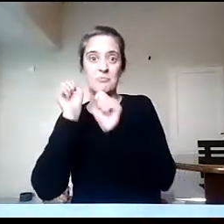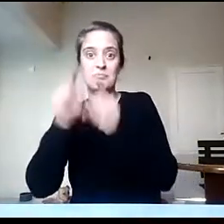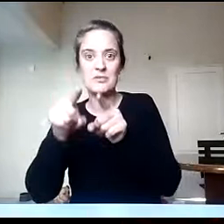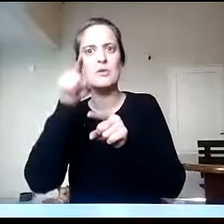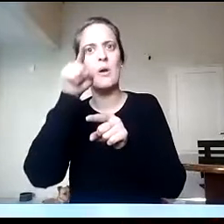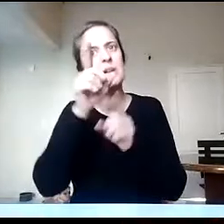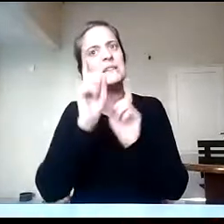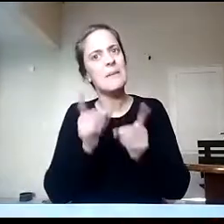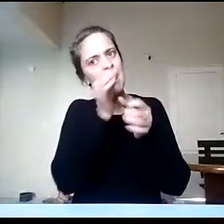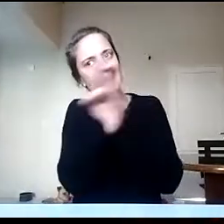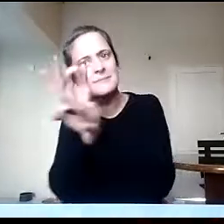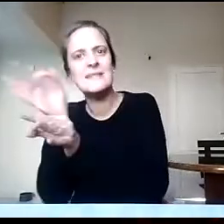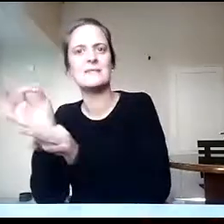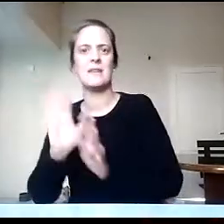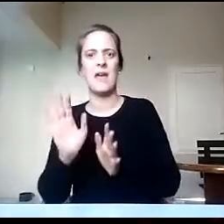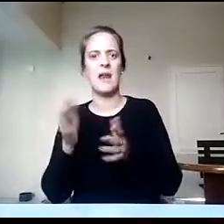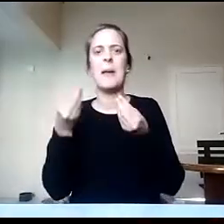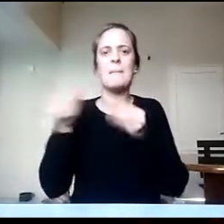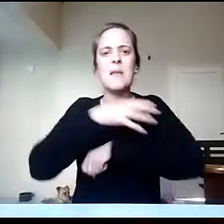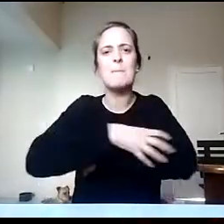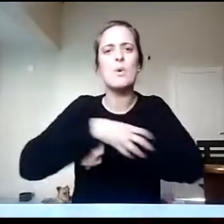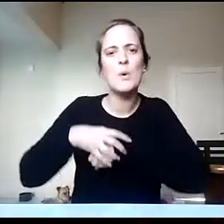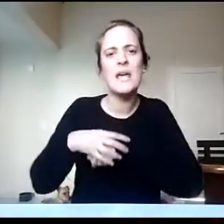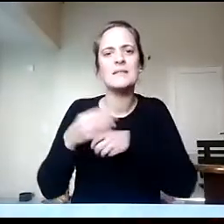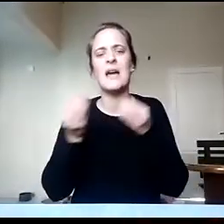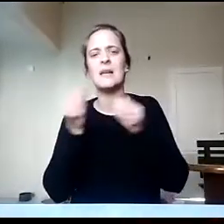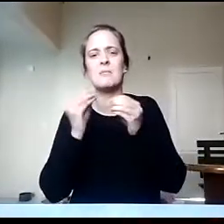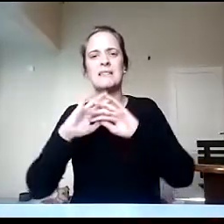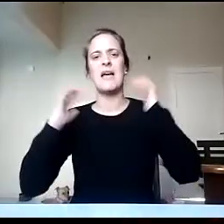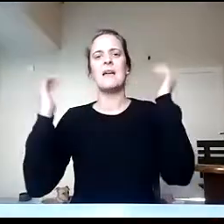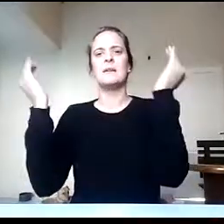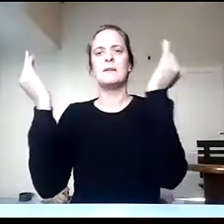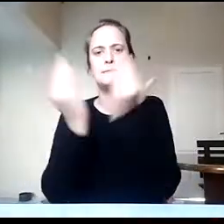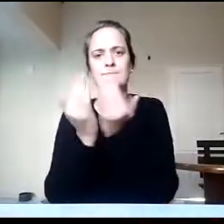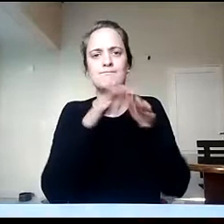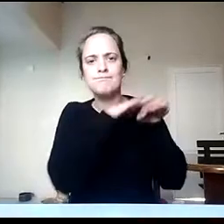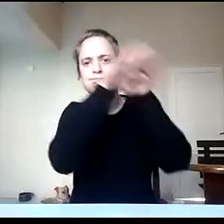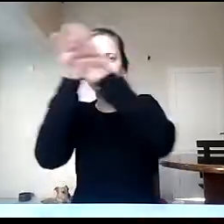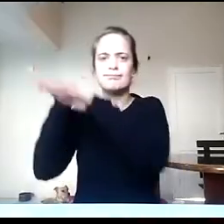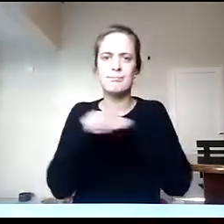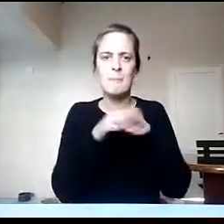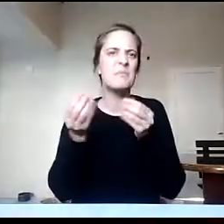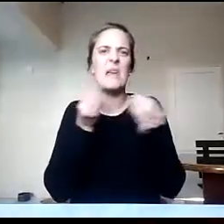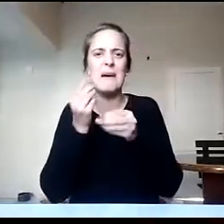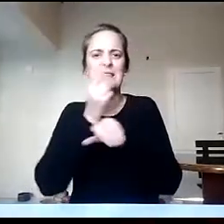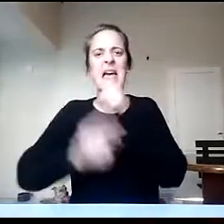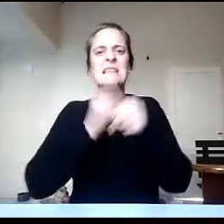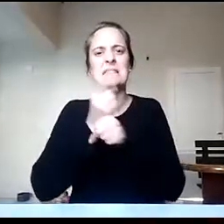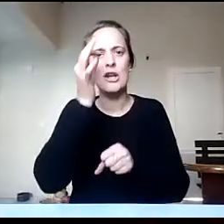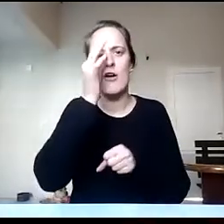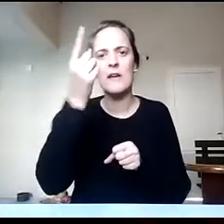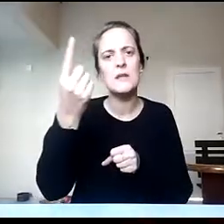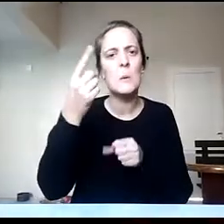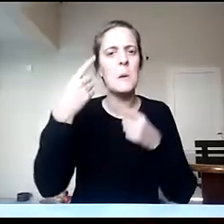globalización sobre la sociedad del siglo XXI? ¿Qué pasa con las migraciones?